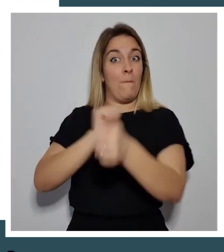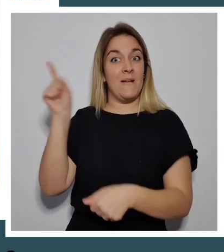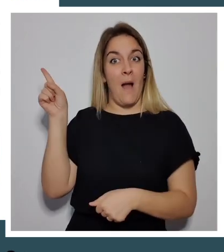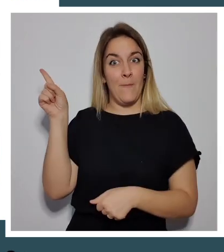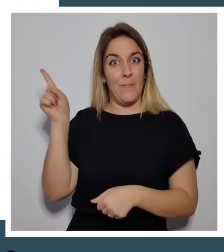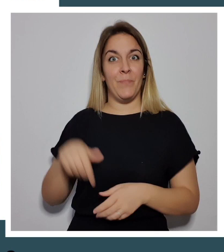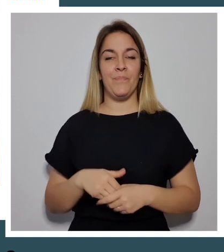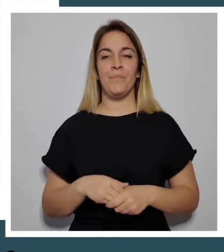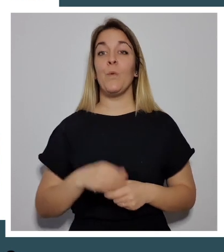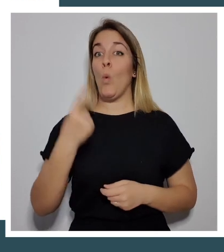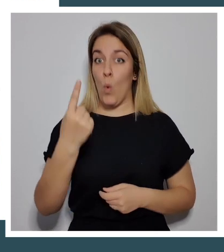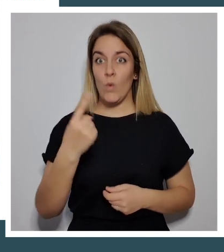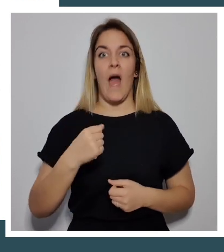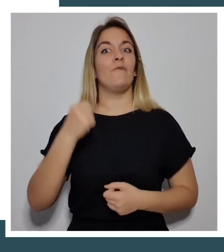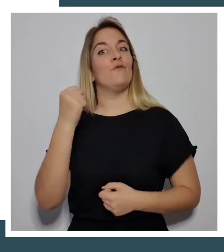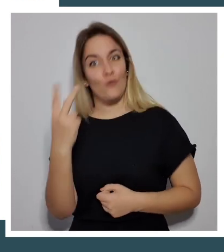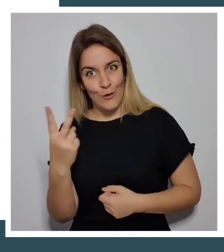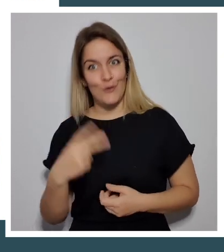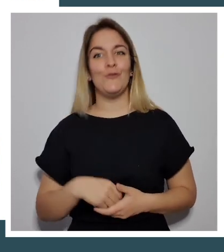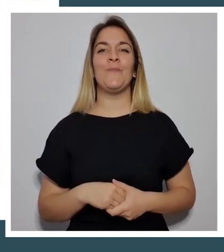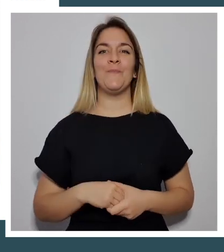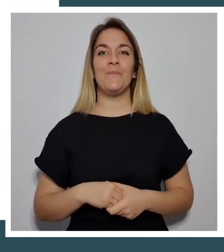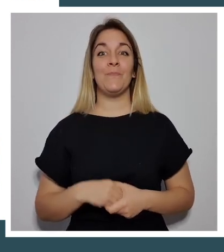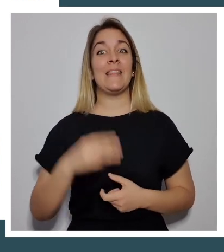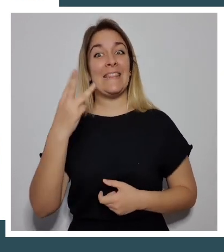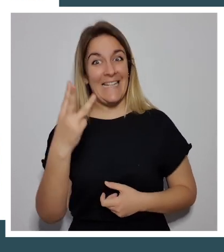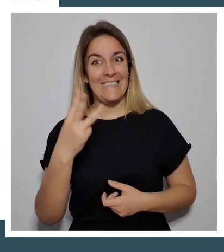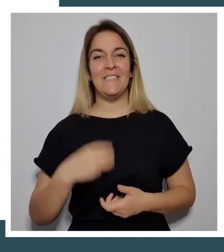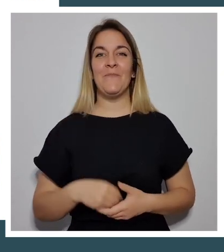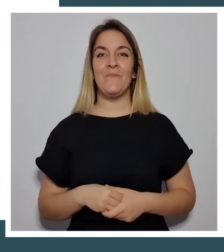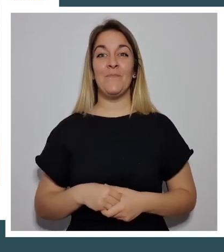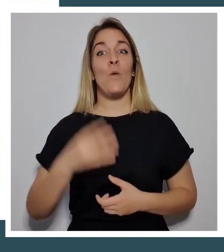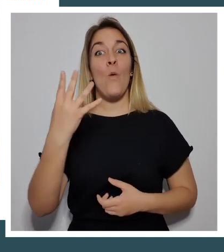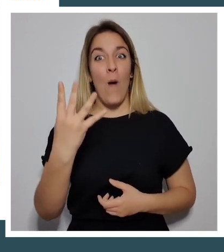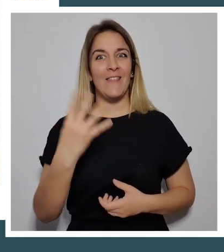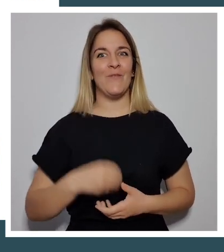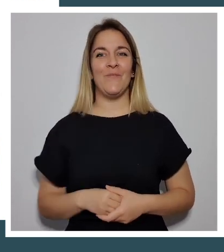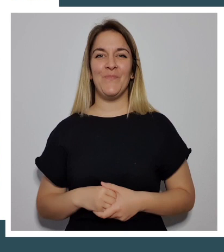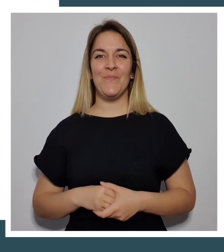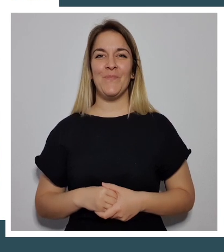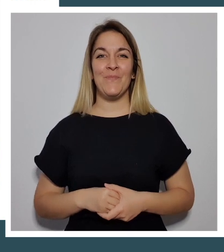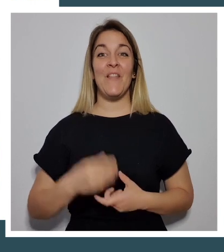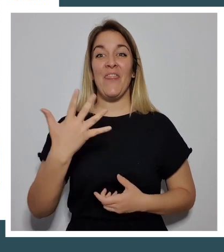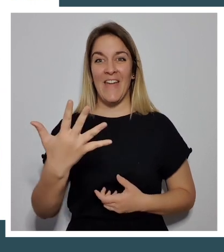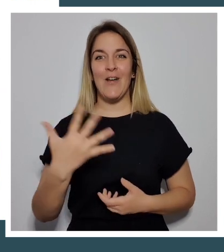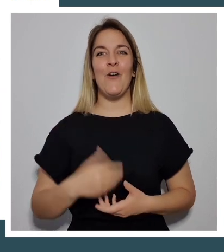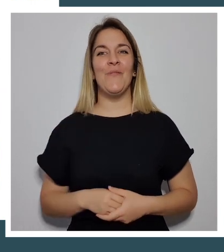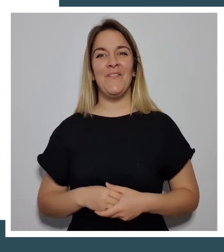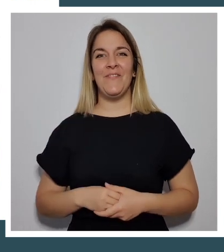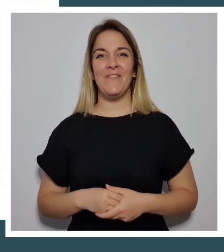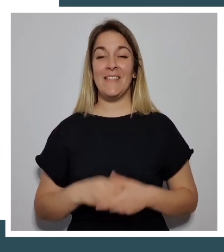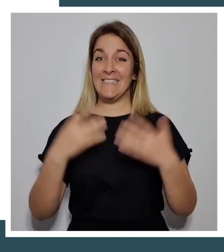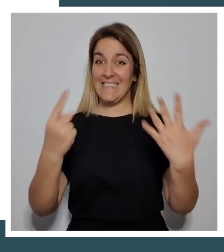1, 2, 3, 4, 5,